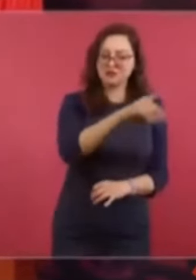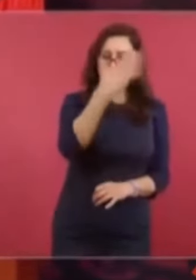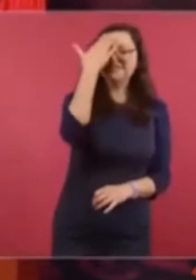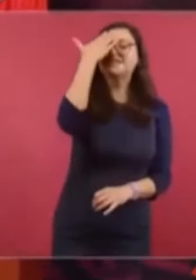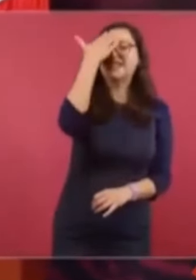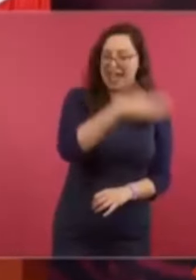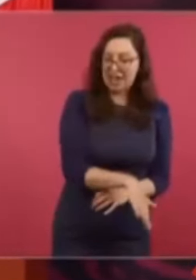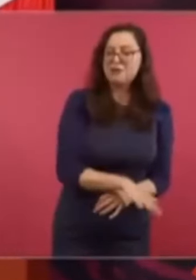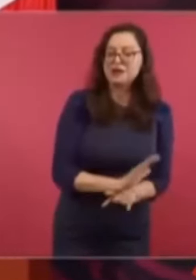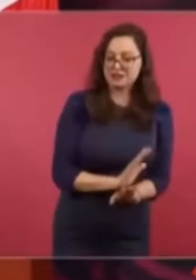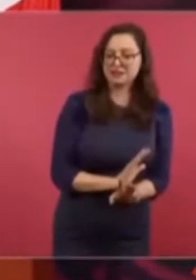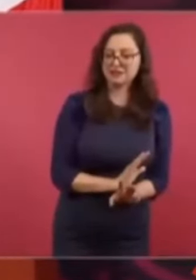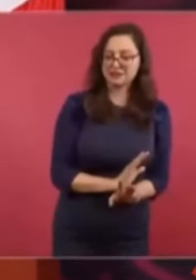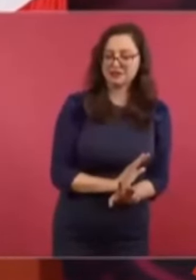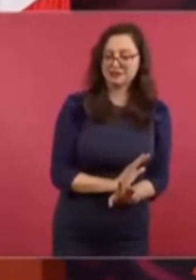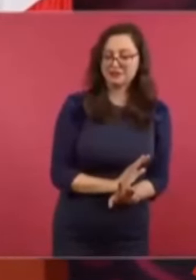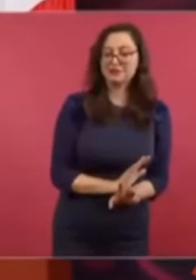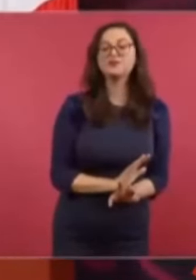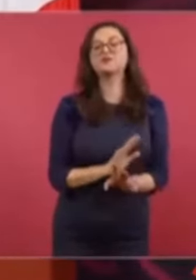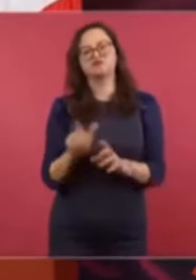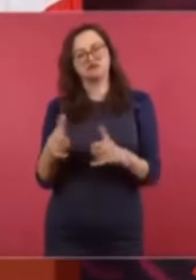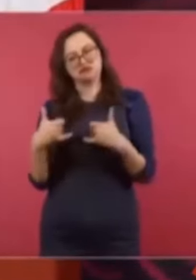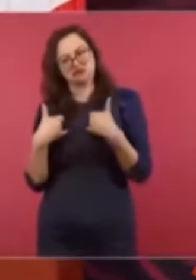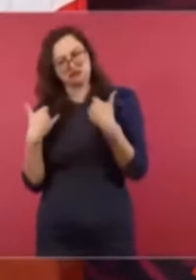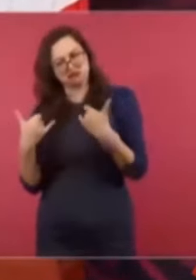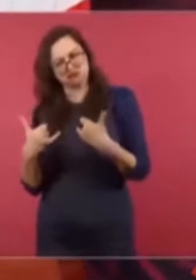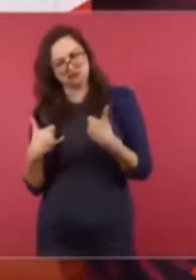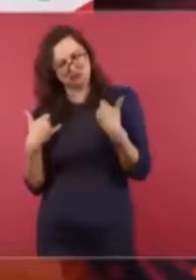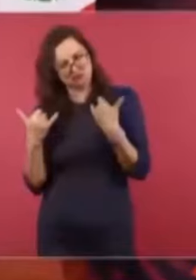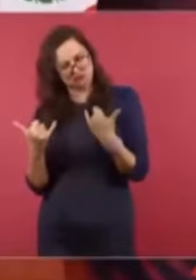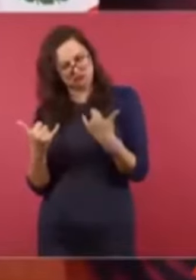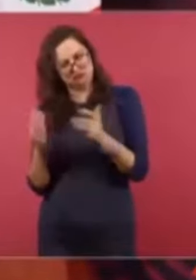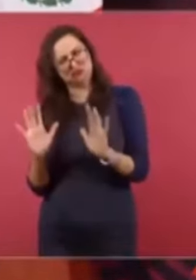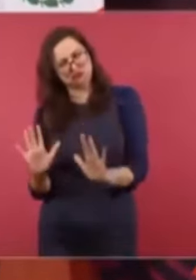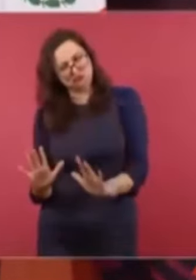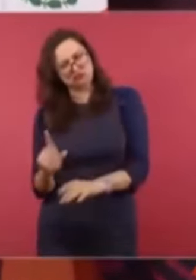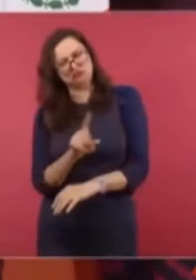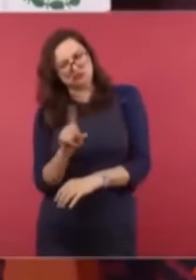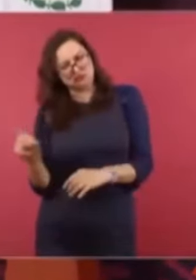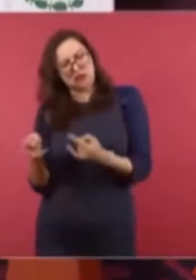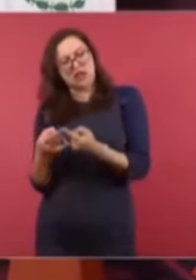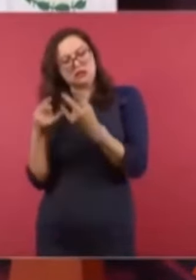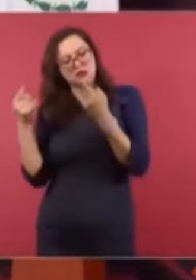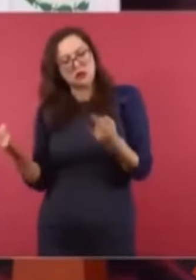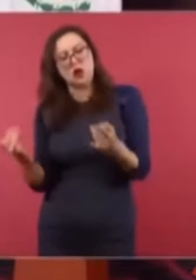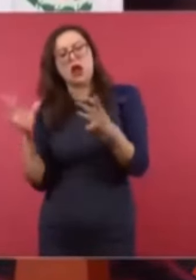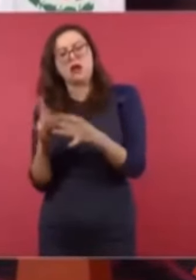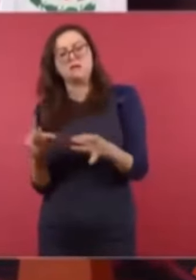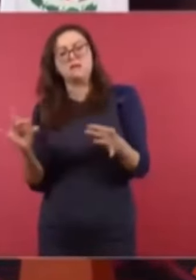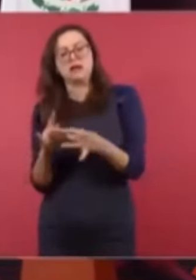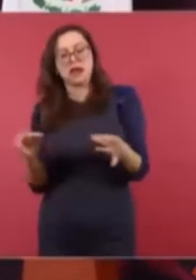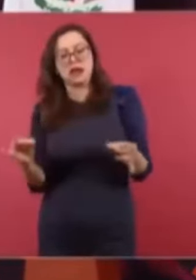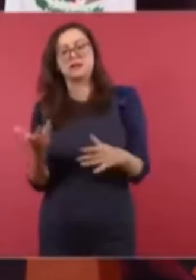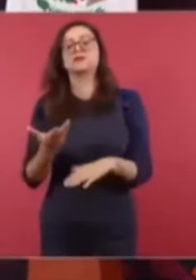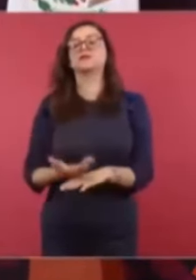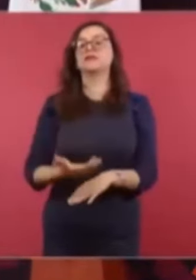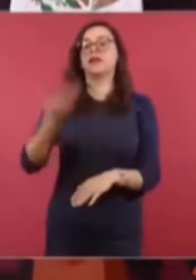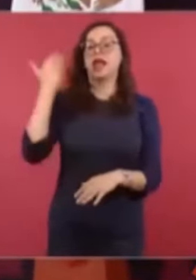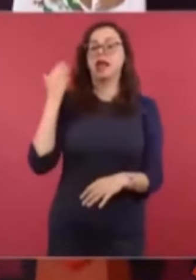Recordar, el gobierno estaba tomado, el gobierno